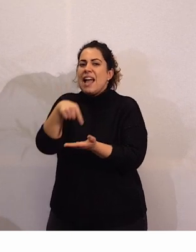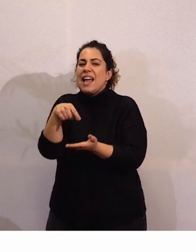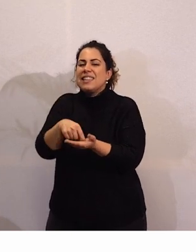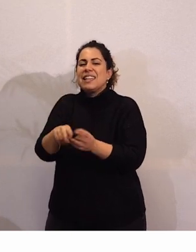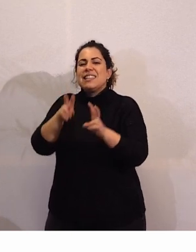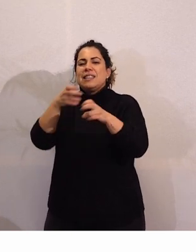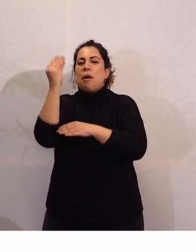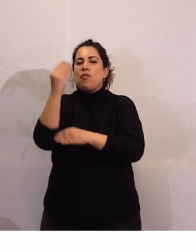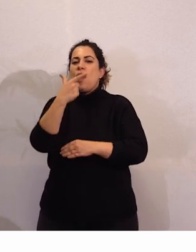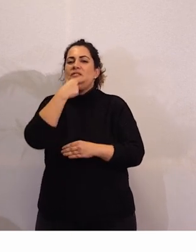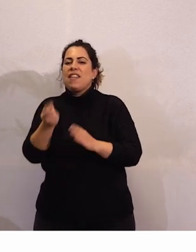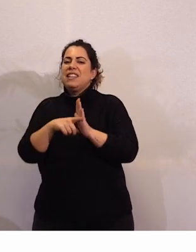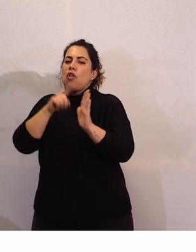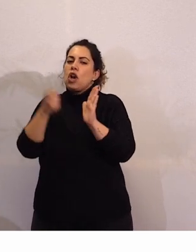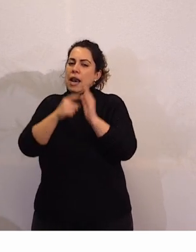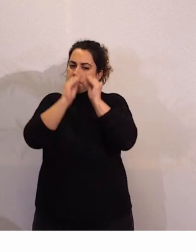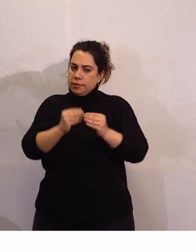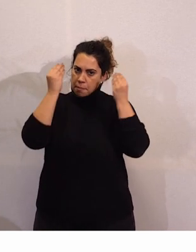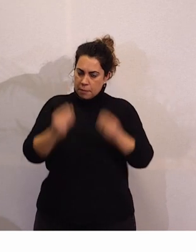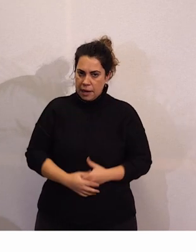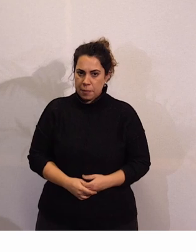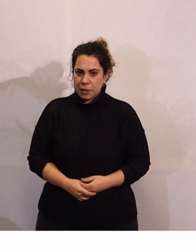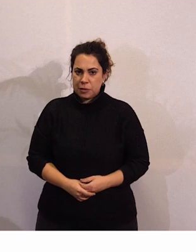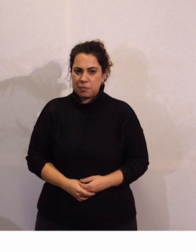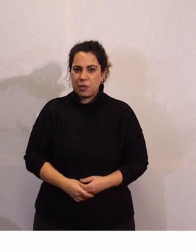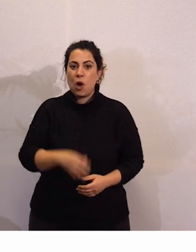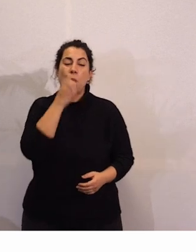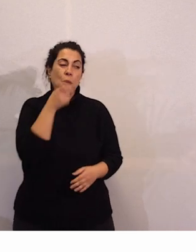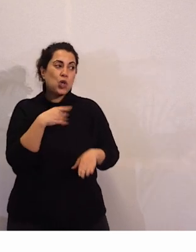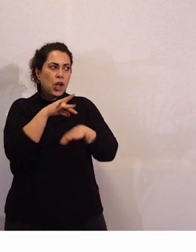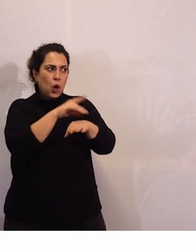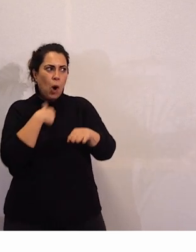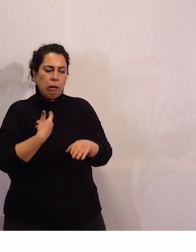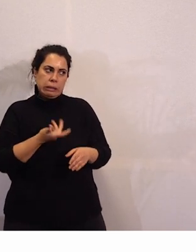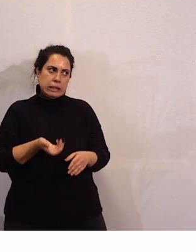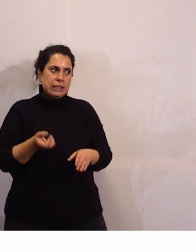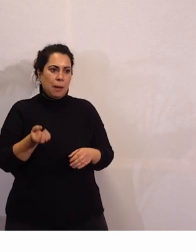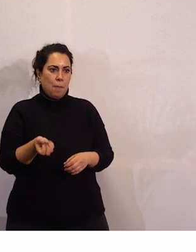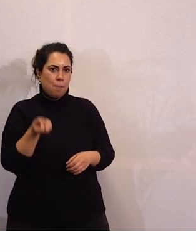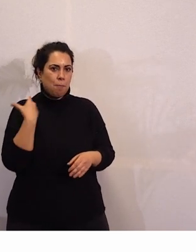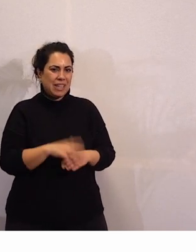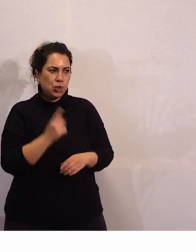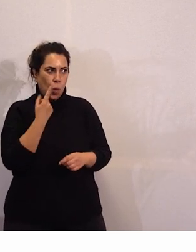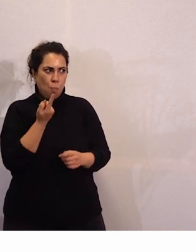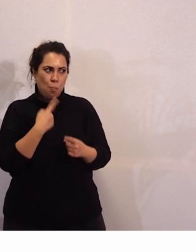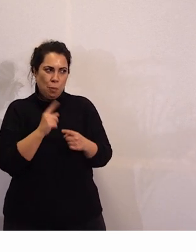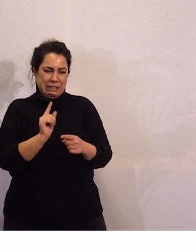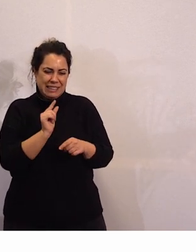figura del facilitador judicial bueno pues yo me voy a saltar un poco el guión una mejina un segundo